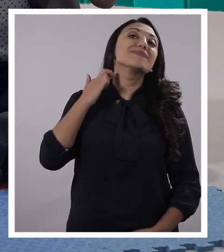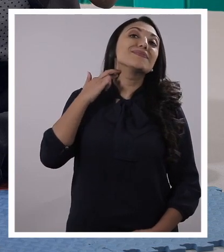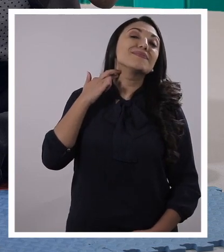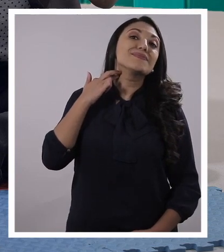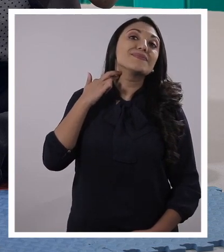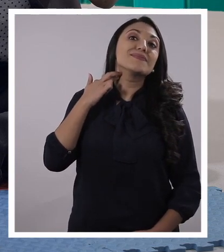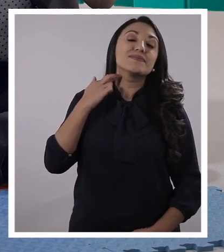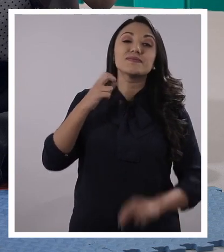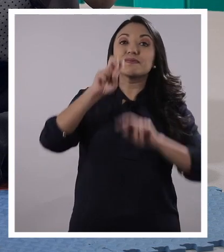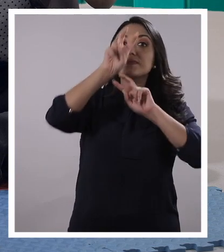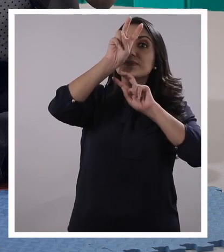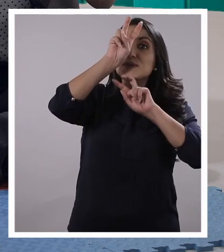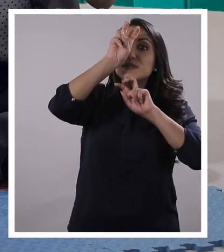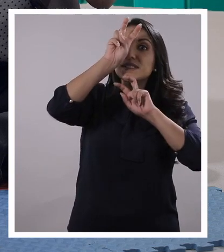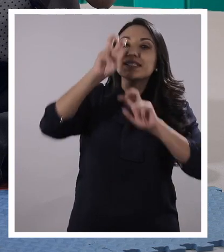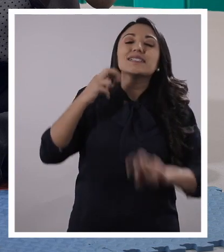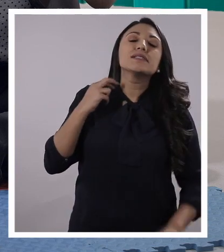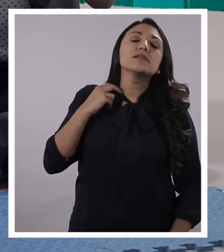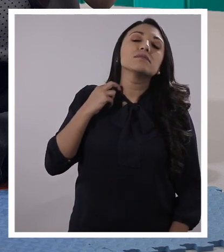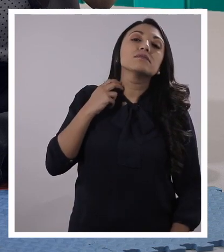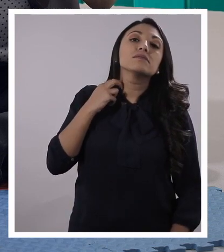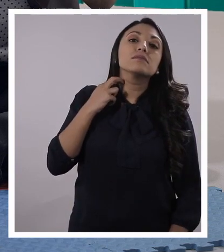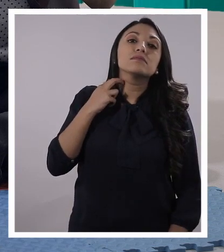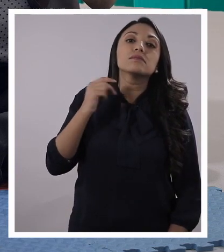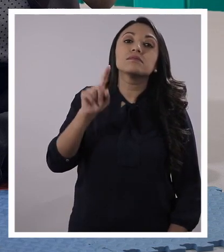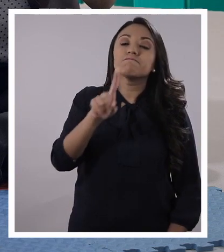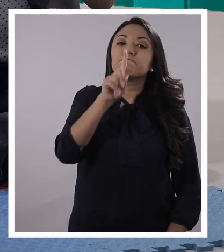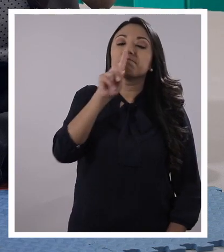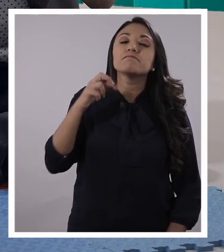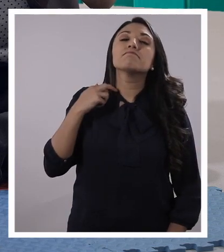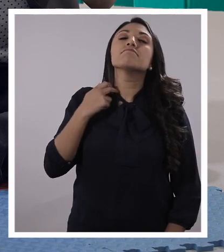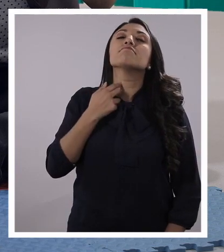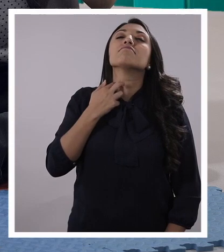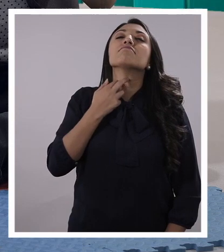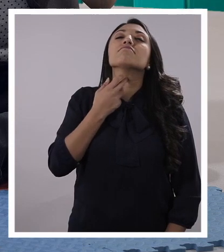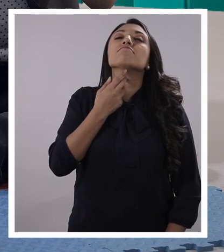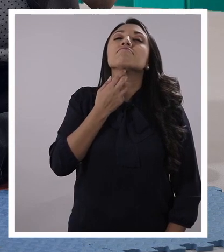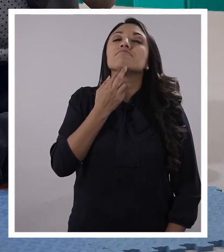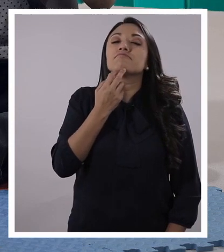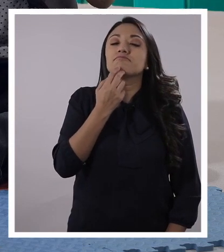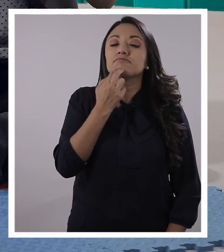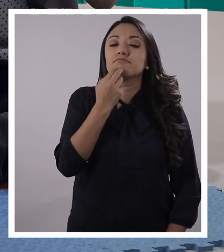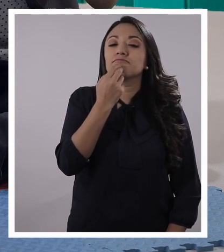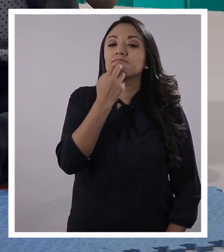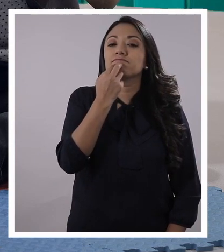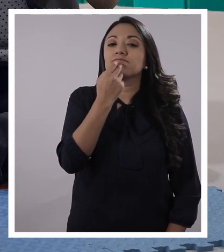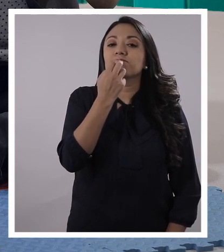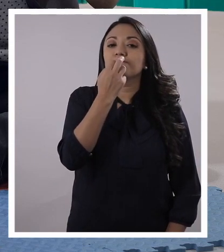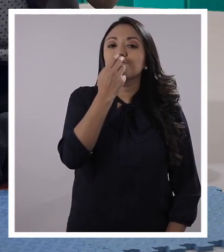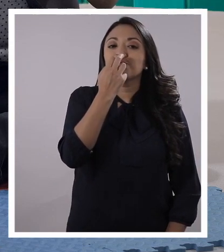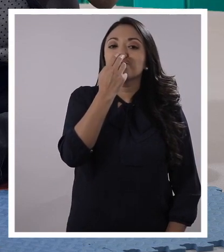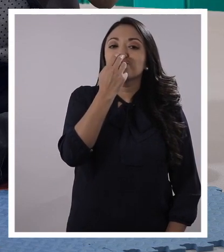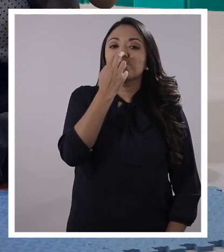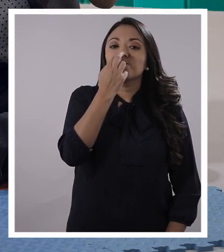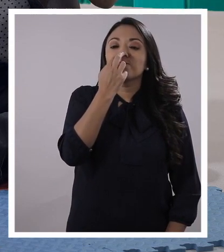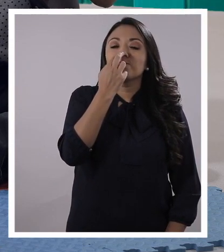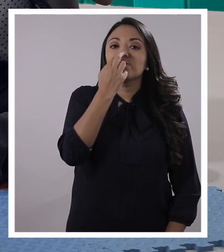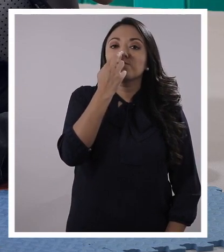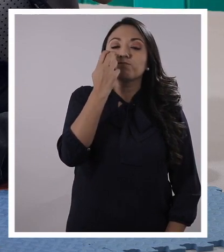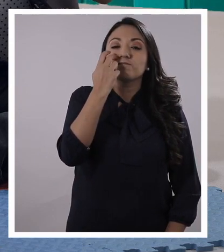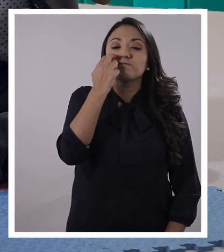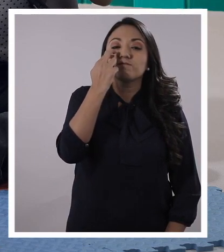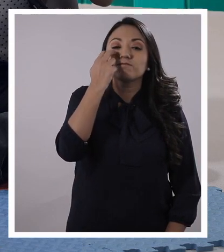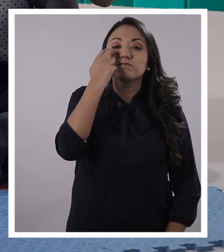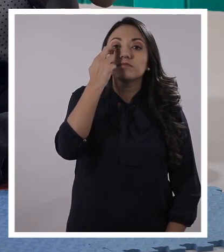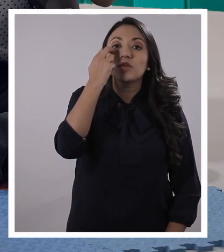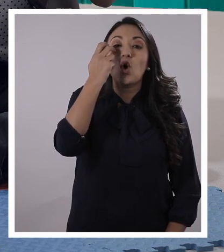Cuidado, no se rían. Cierren la boquita porque va a pasar por su boca, por sus labios. Está subiendo por los ojos. No